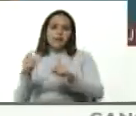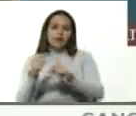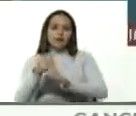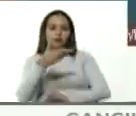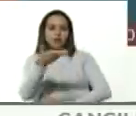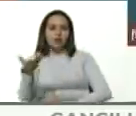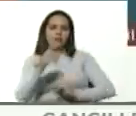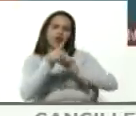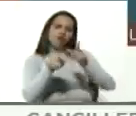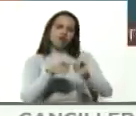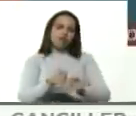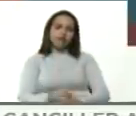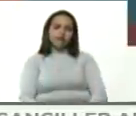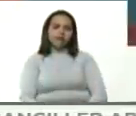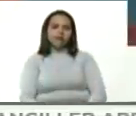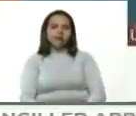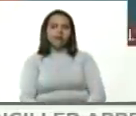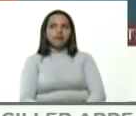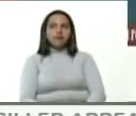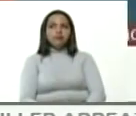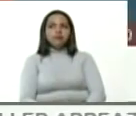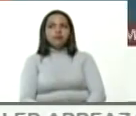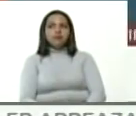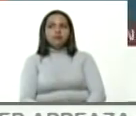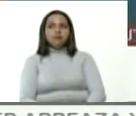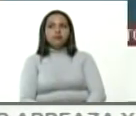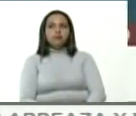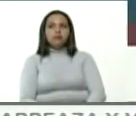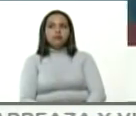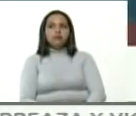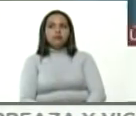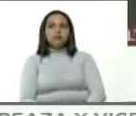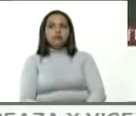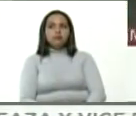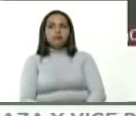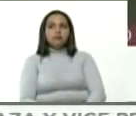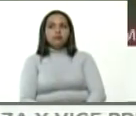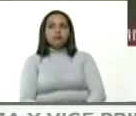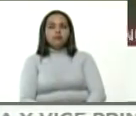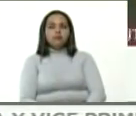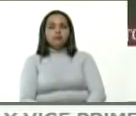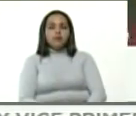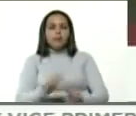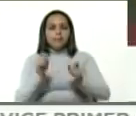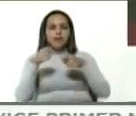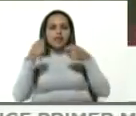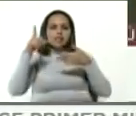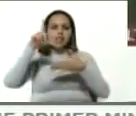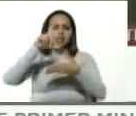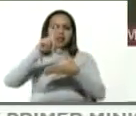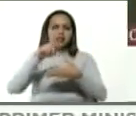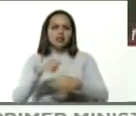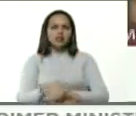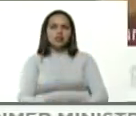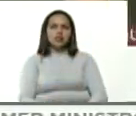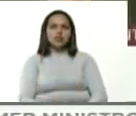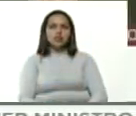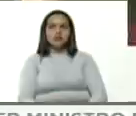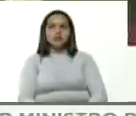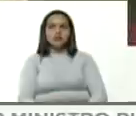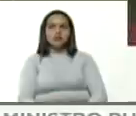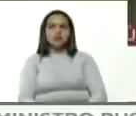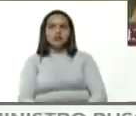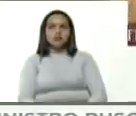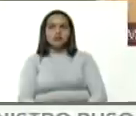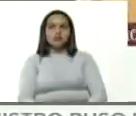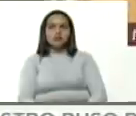las preguntas, hermano. ¿Qué es la prensa latina? Prensa latina. Bueno, ministro,